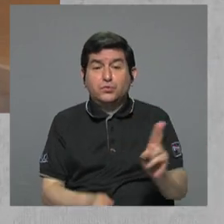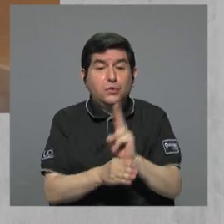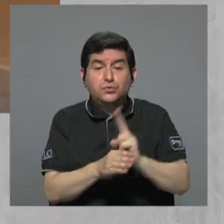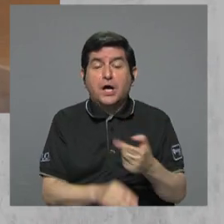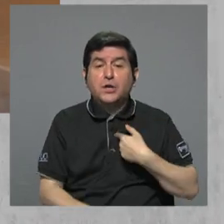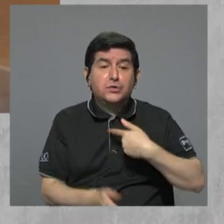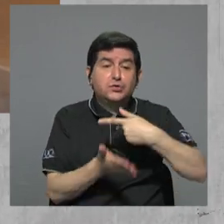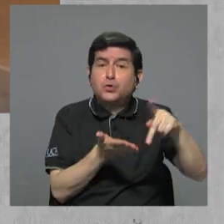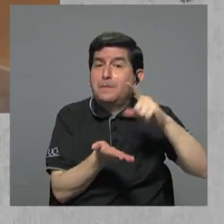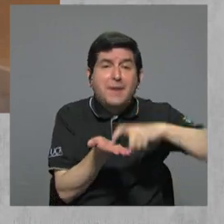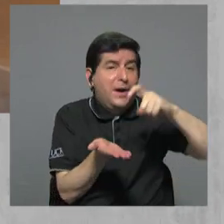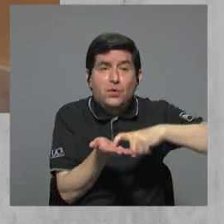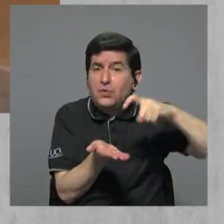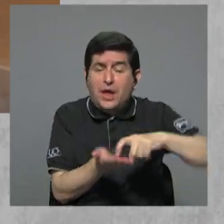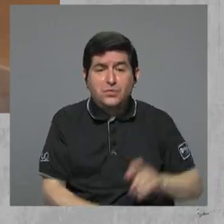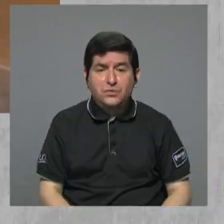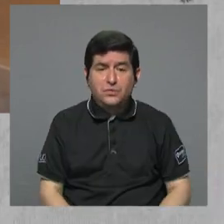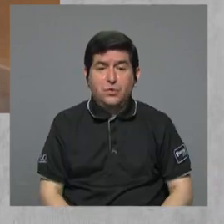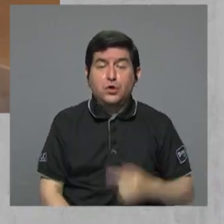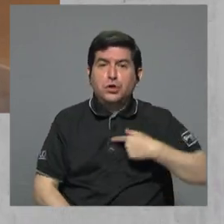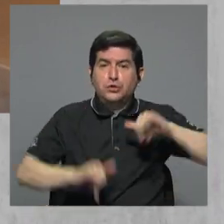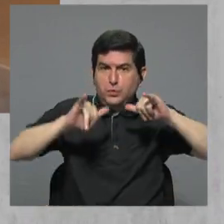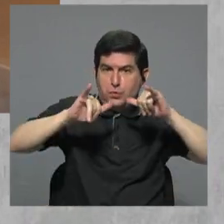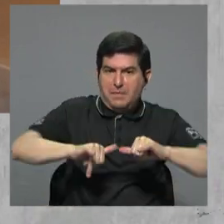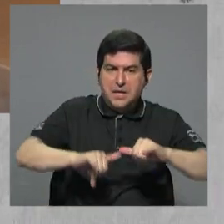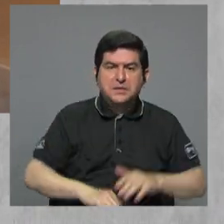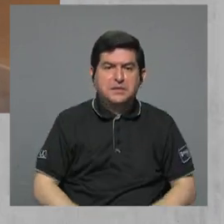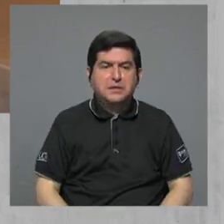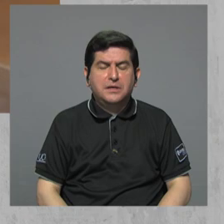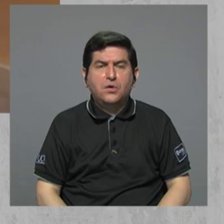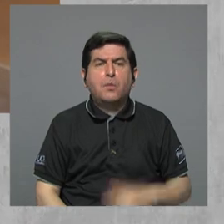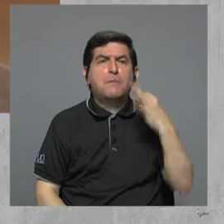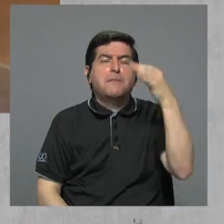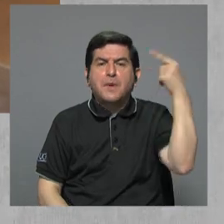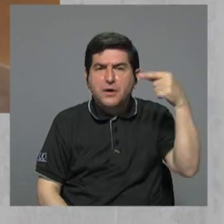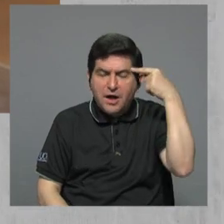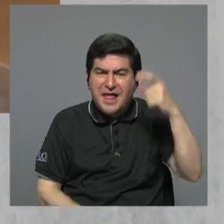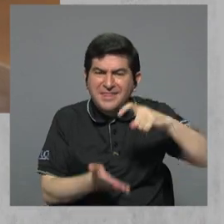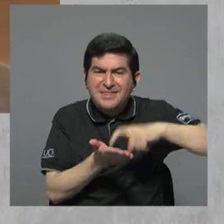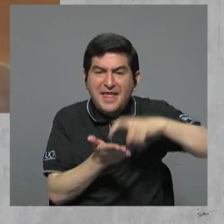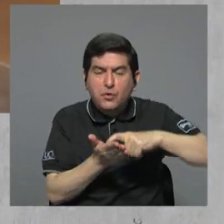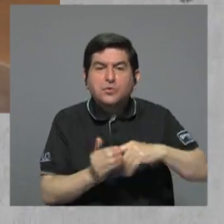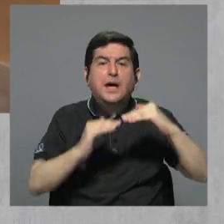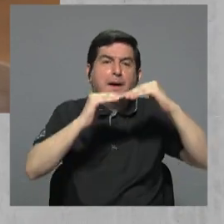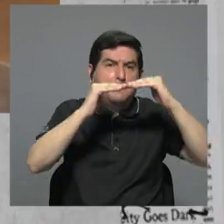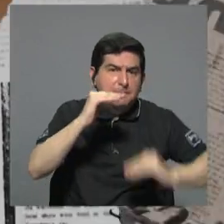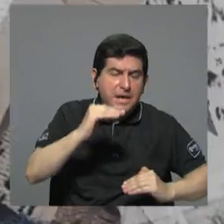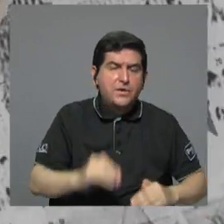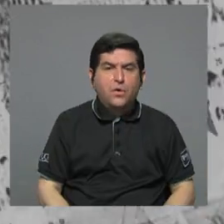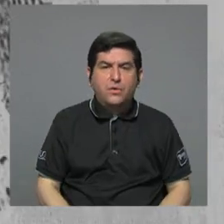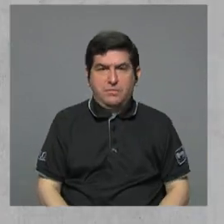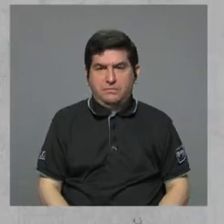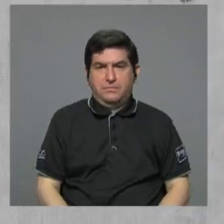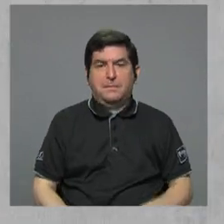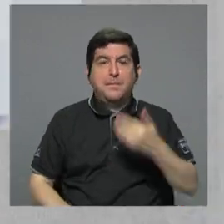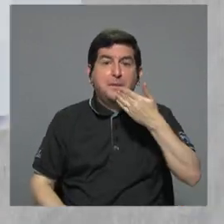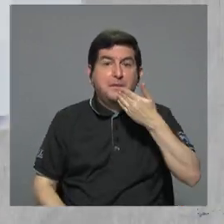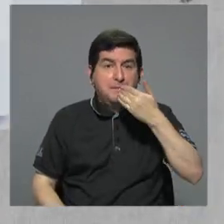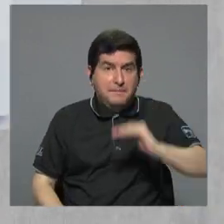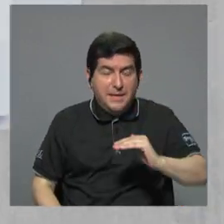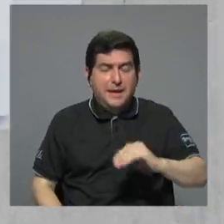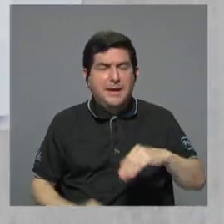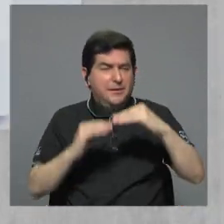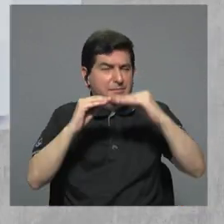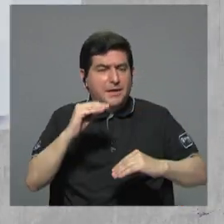que hago es pagar deuda, y le dejo al próximo gobierno una deuda mucho menor y mucho más marca. El